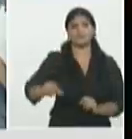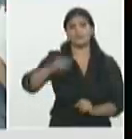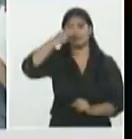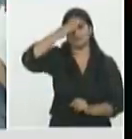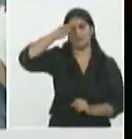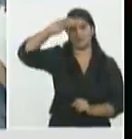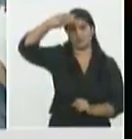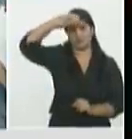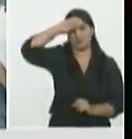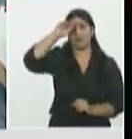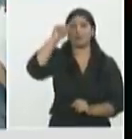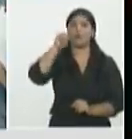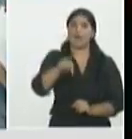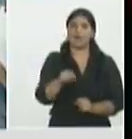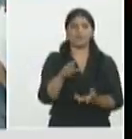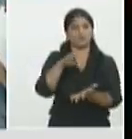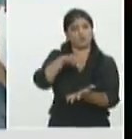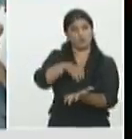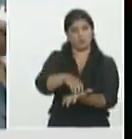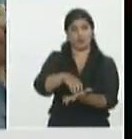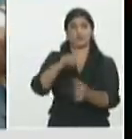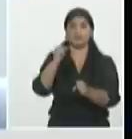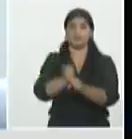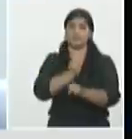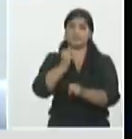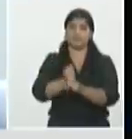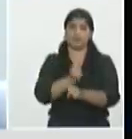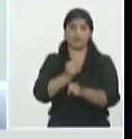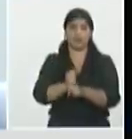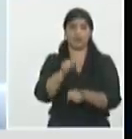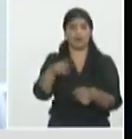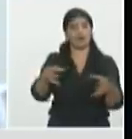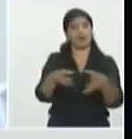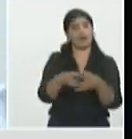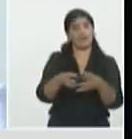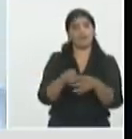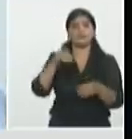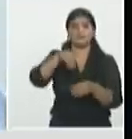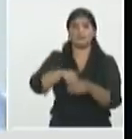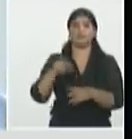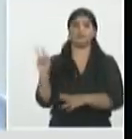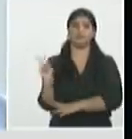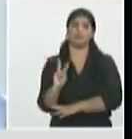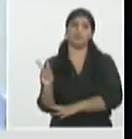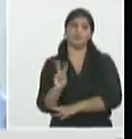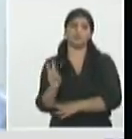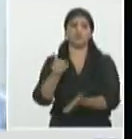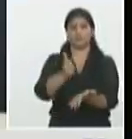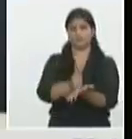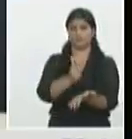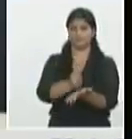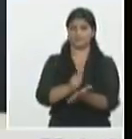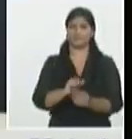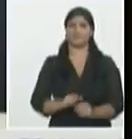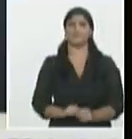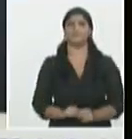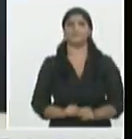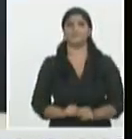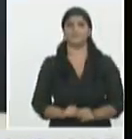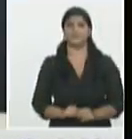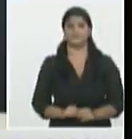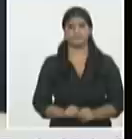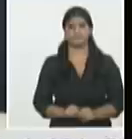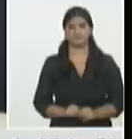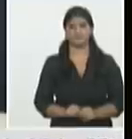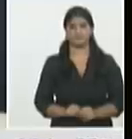adentro salud que laboran en el centro de diagnóstico integral Amelia Blanco de Caracas la capital venezolana nosotros en